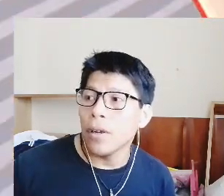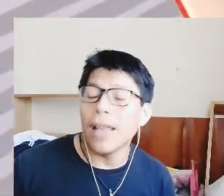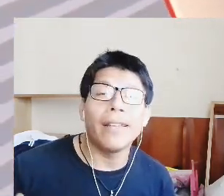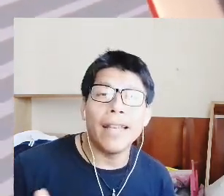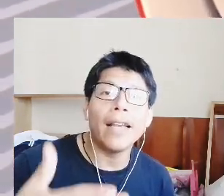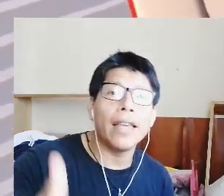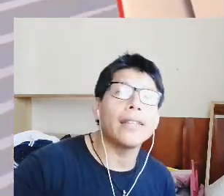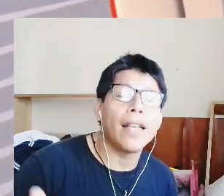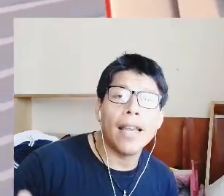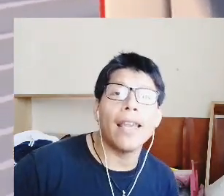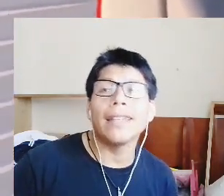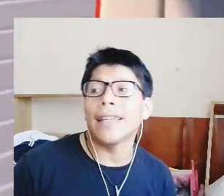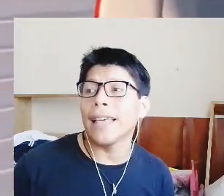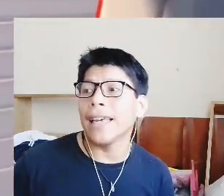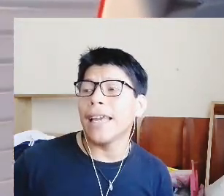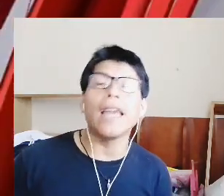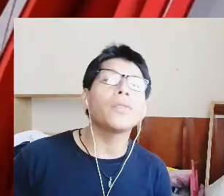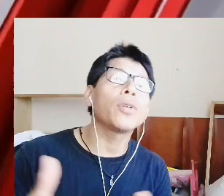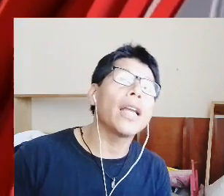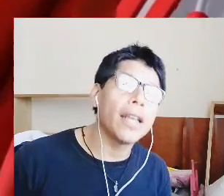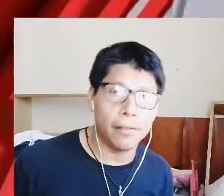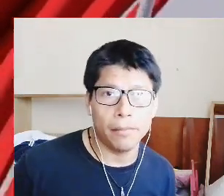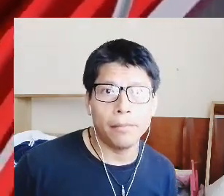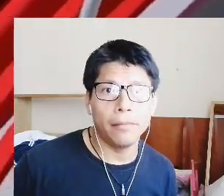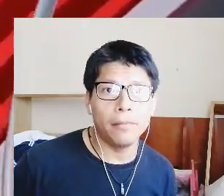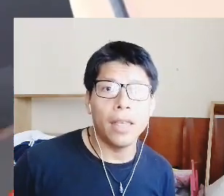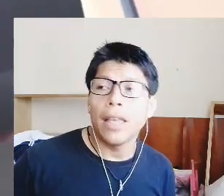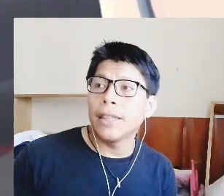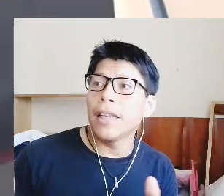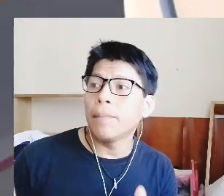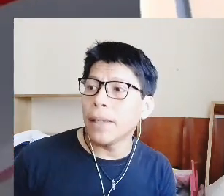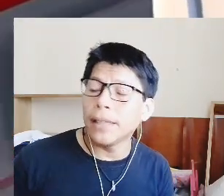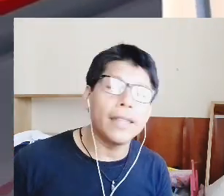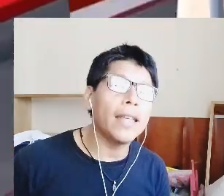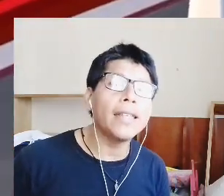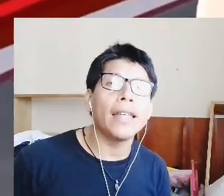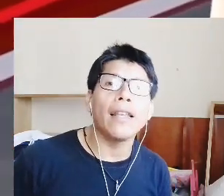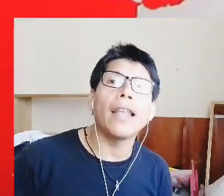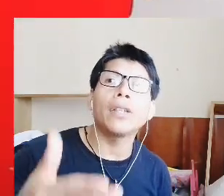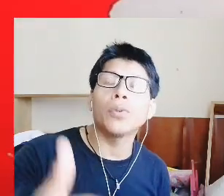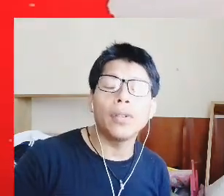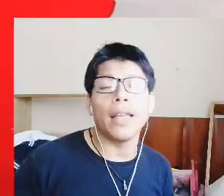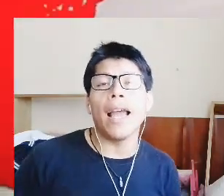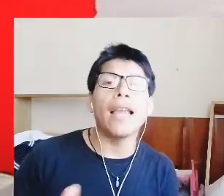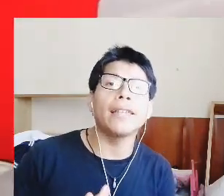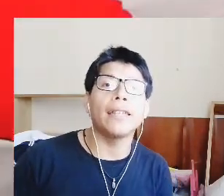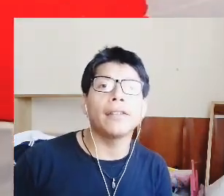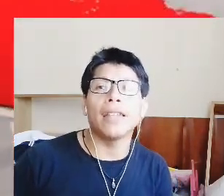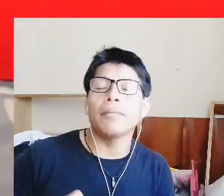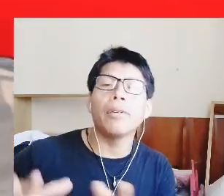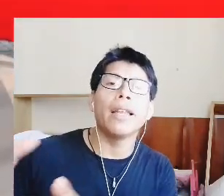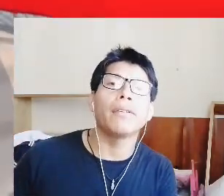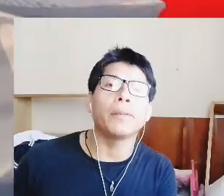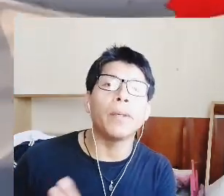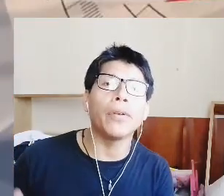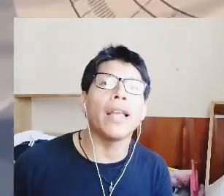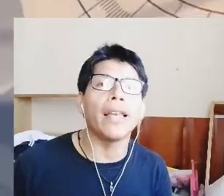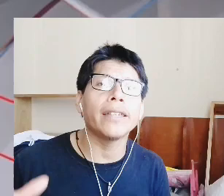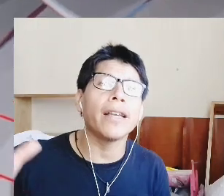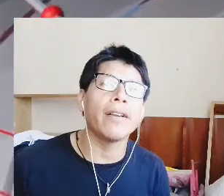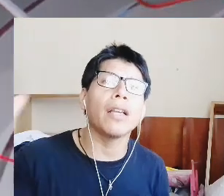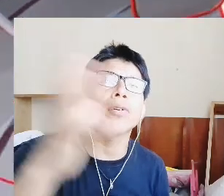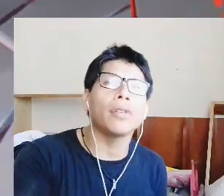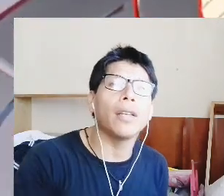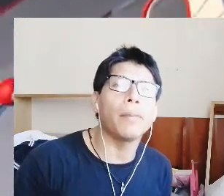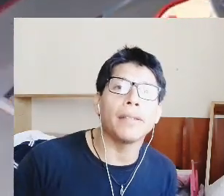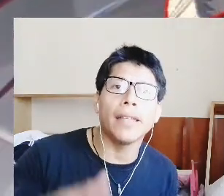la ventaja que ella saca es de que es mujer si el presidente la insulta ahí sí se mueve el avispero de